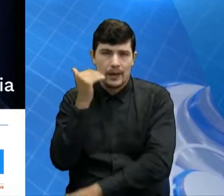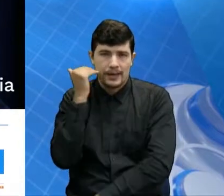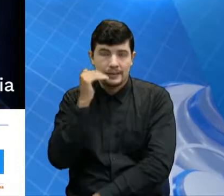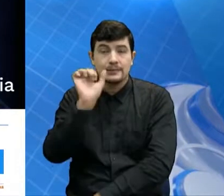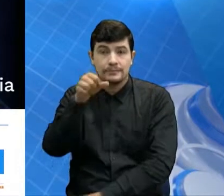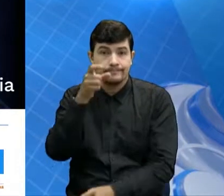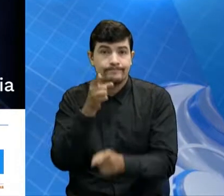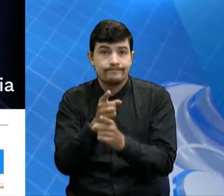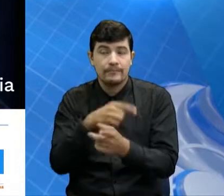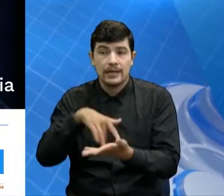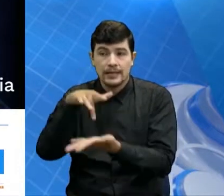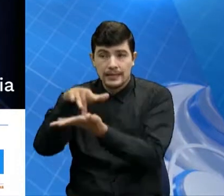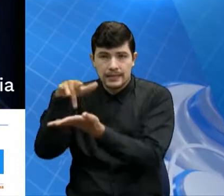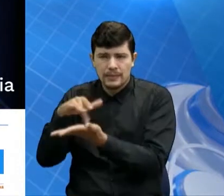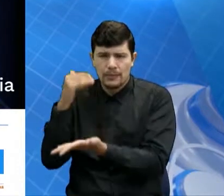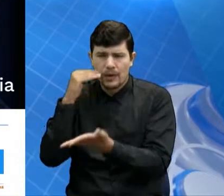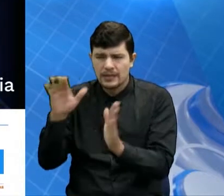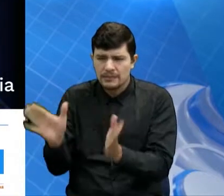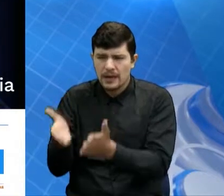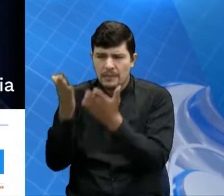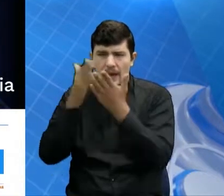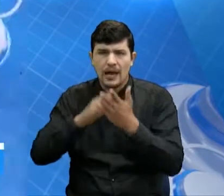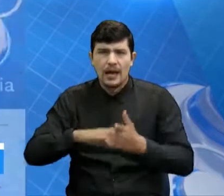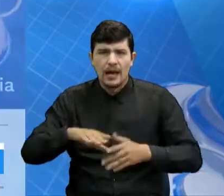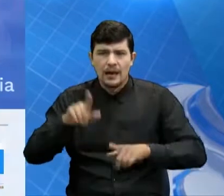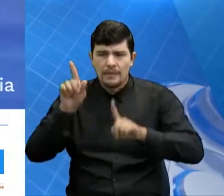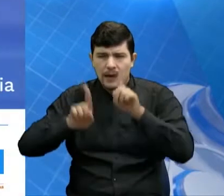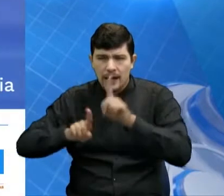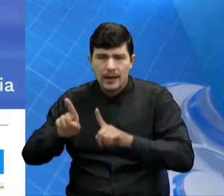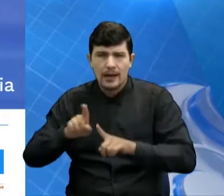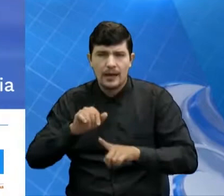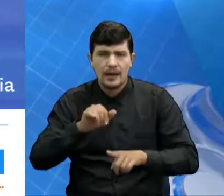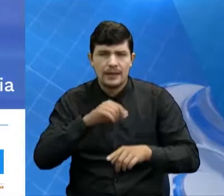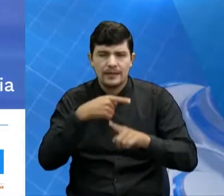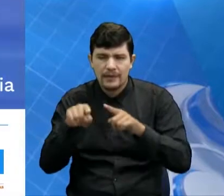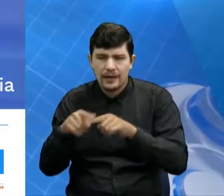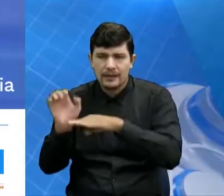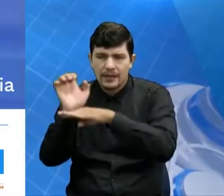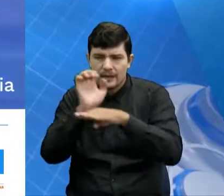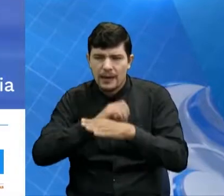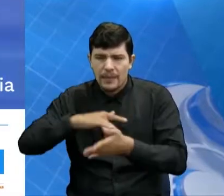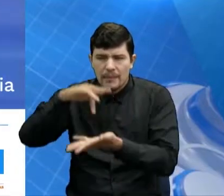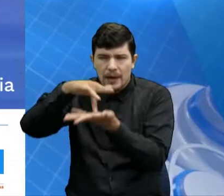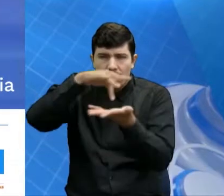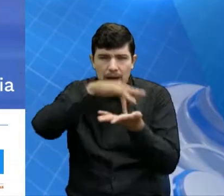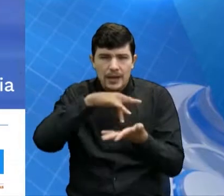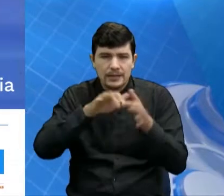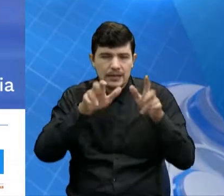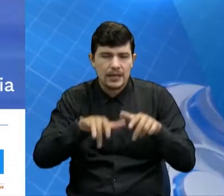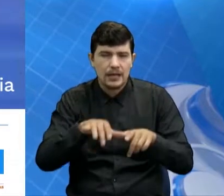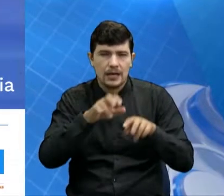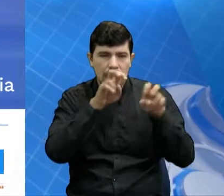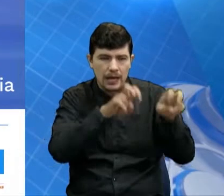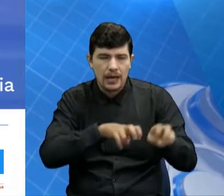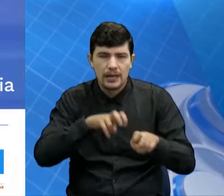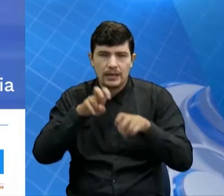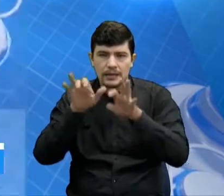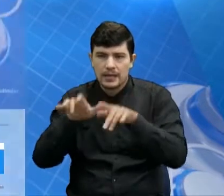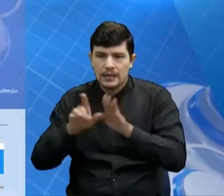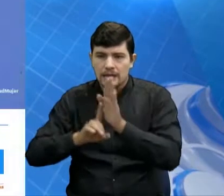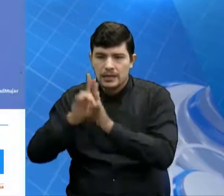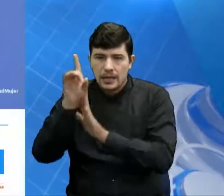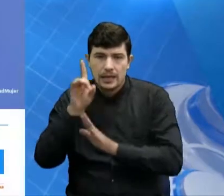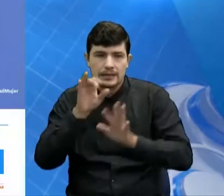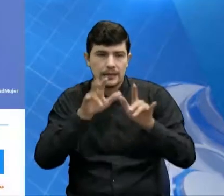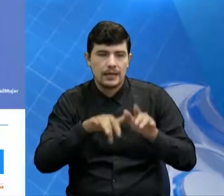todos los actores del emprendimiento como Impulsa, Fundesan y Desan, Secretaría de Agricultura, Secretaría de Desarrollo y Secretaría de Educación